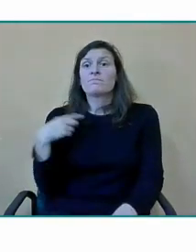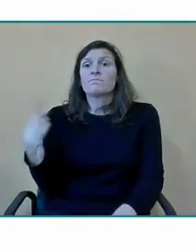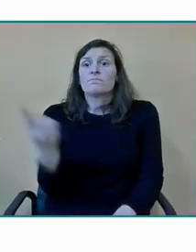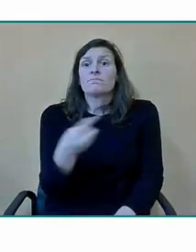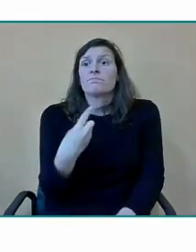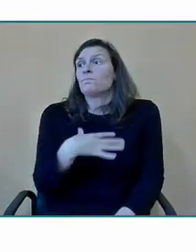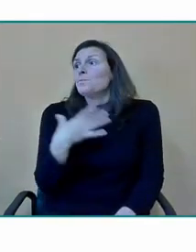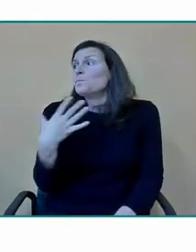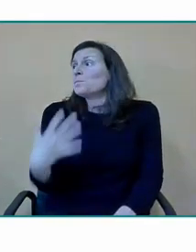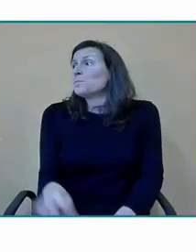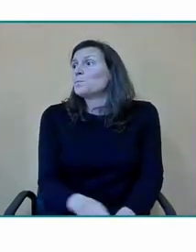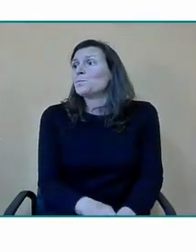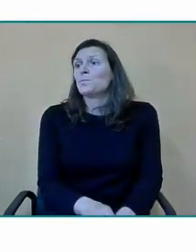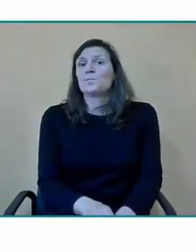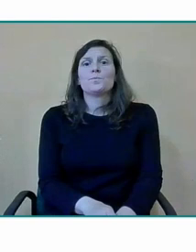maneras